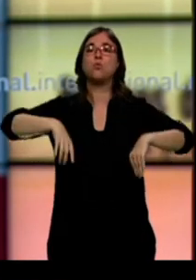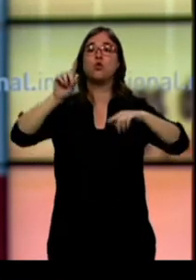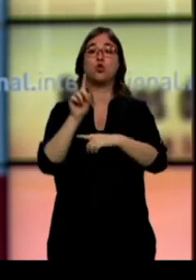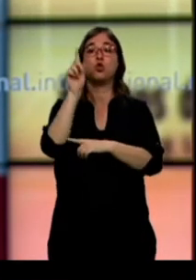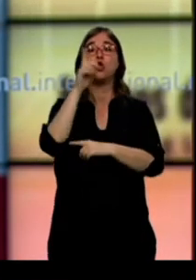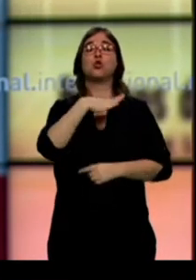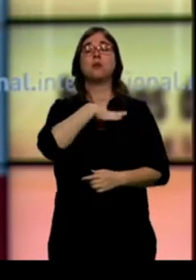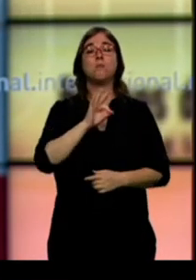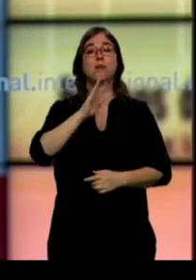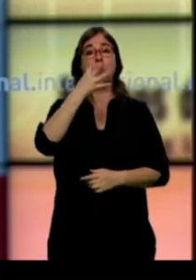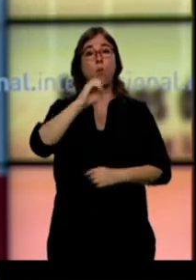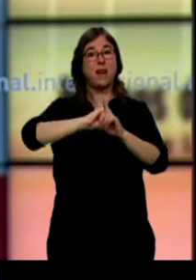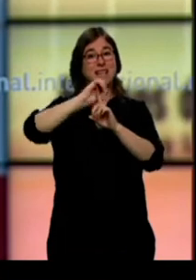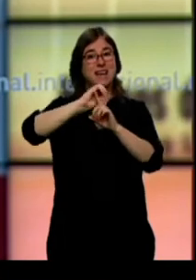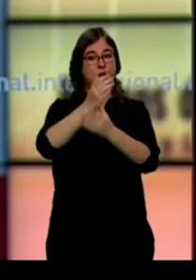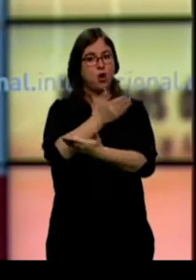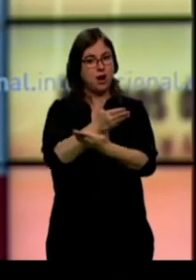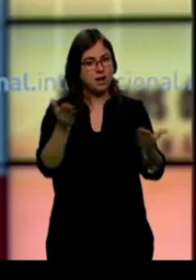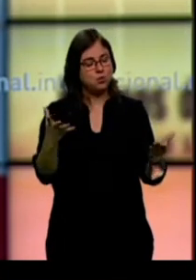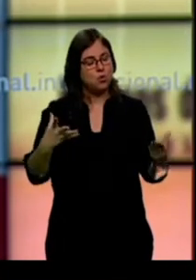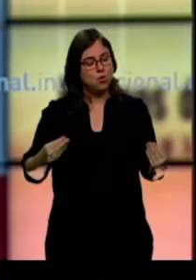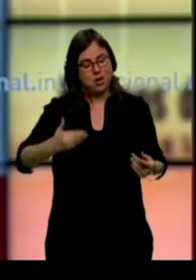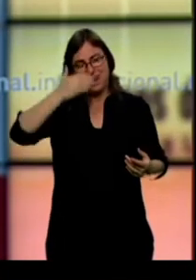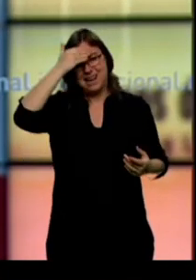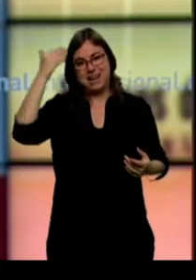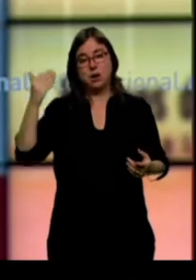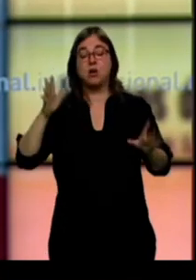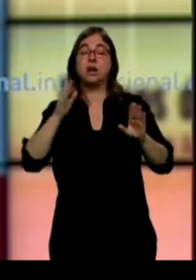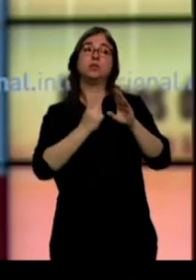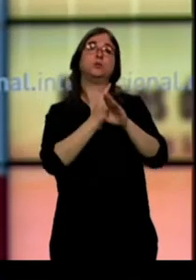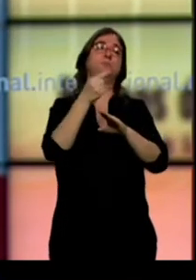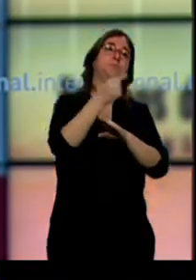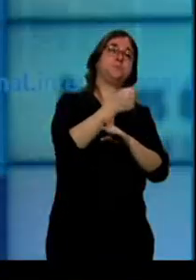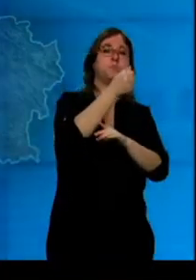En el resto también mucho calor, salvo en las provincias más occidentales de la comunidad.